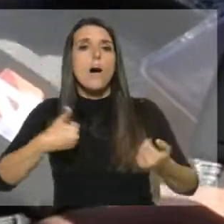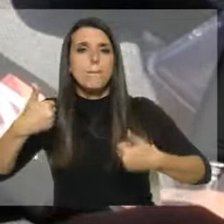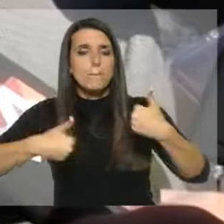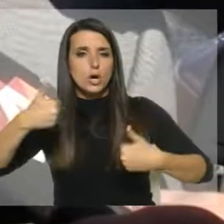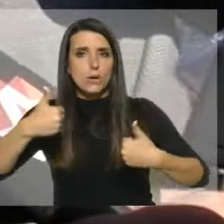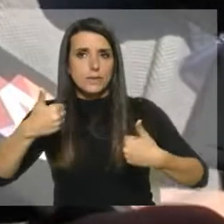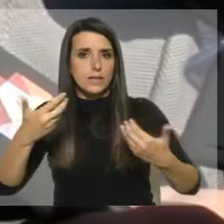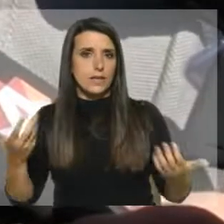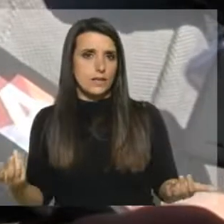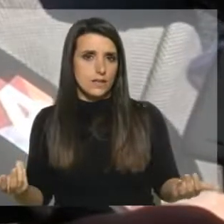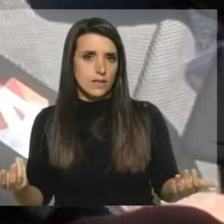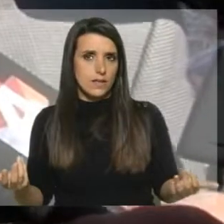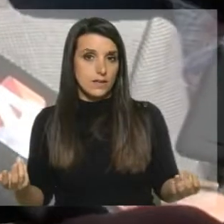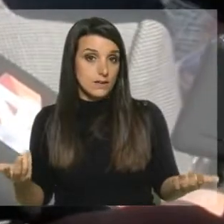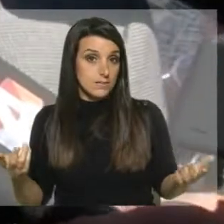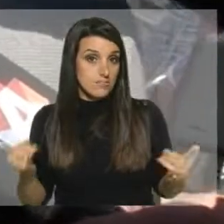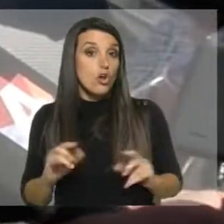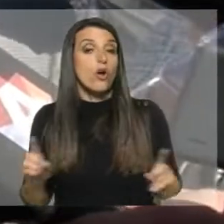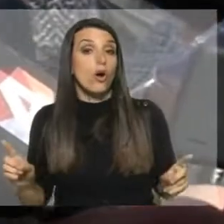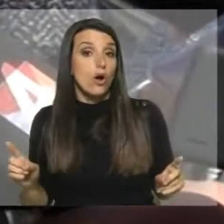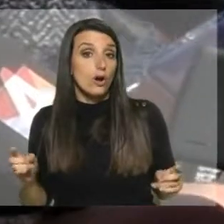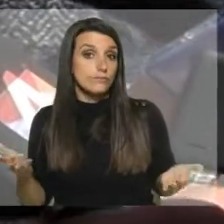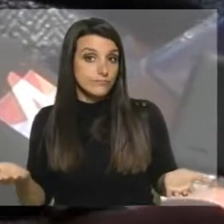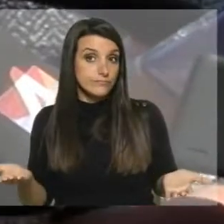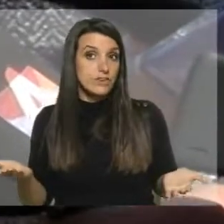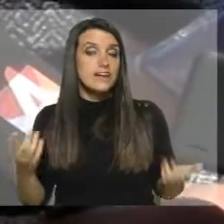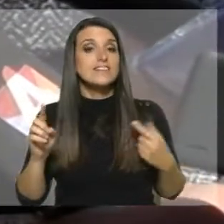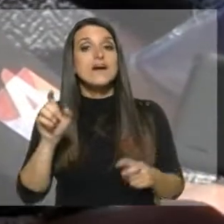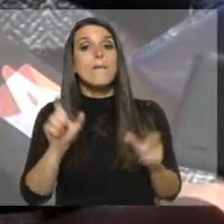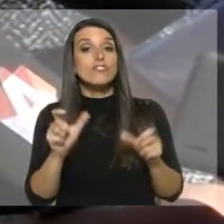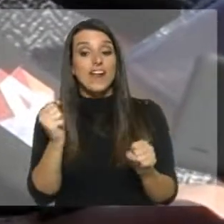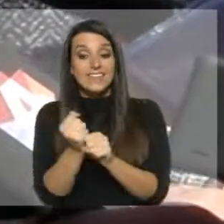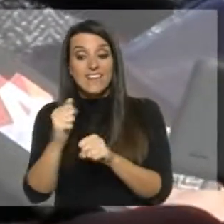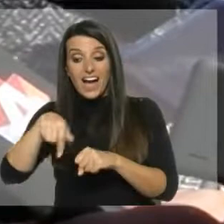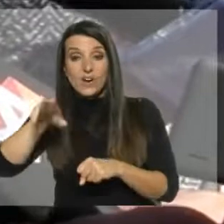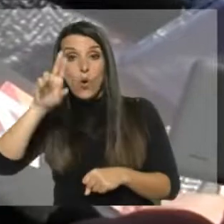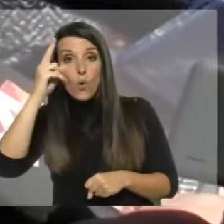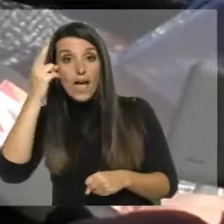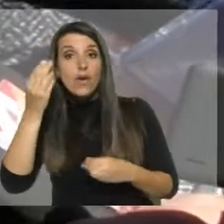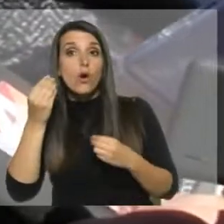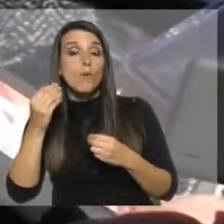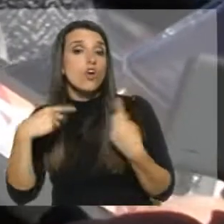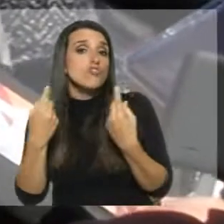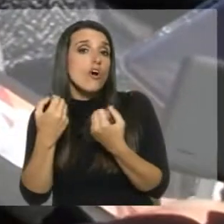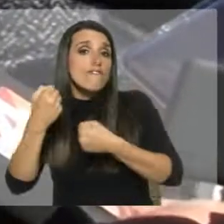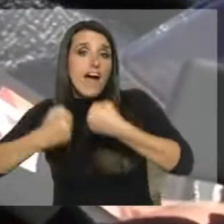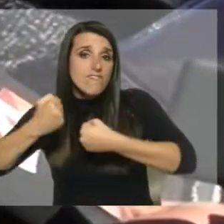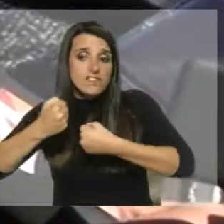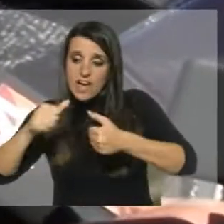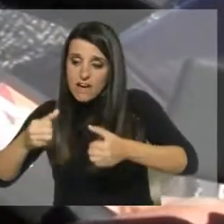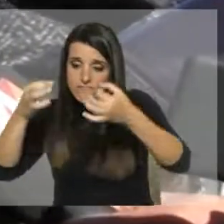en palo solo, o no, está. Y la gente que trabaja acá en Uruguay, lo único que hacemos es que pueda tener una cajilla